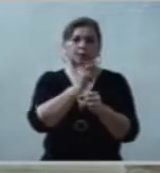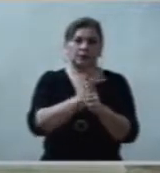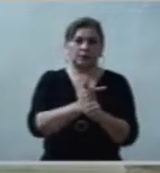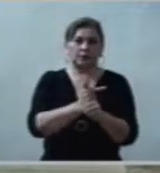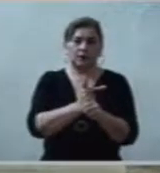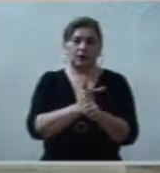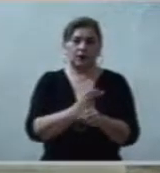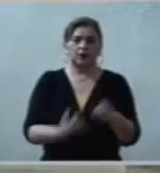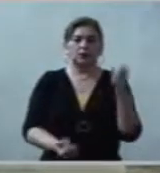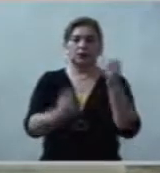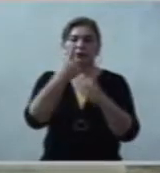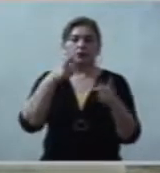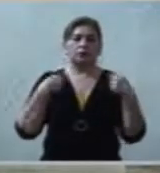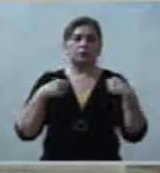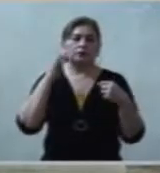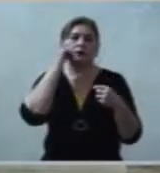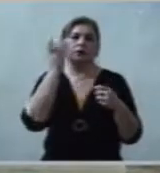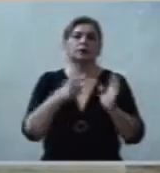quiera revelar.